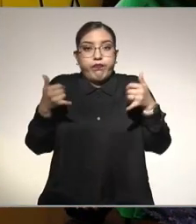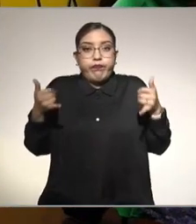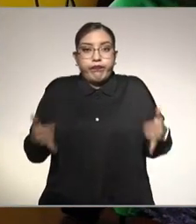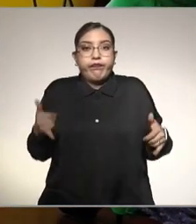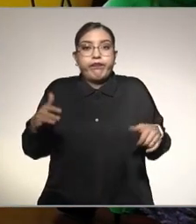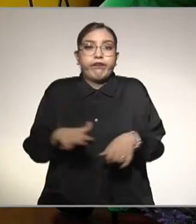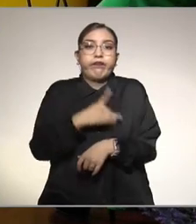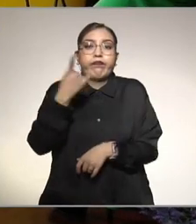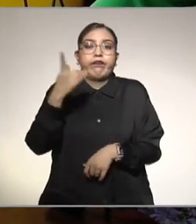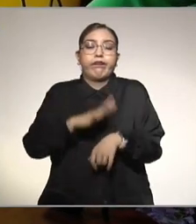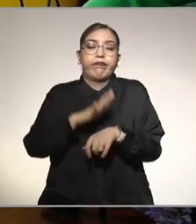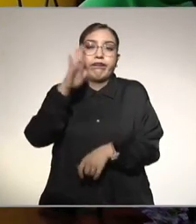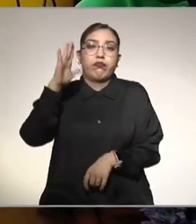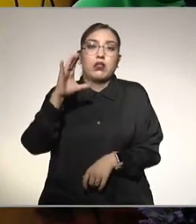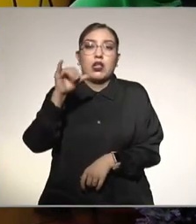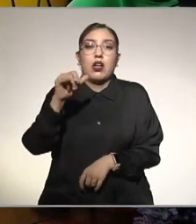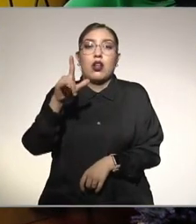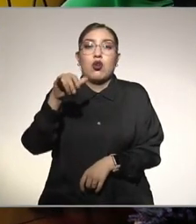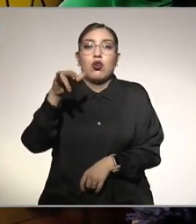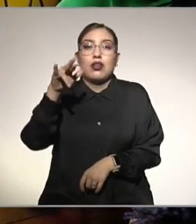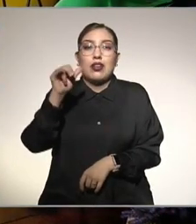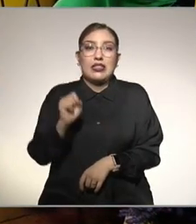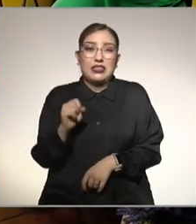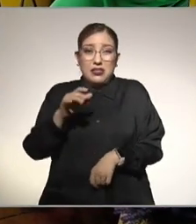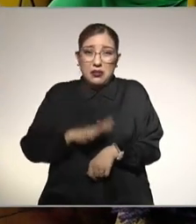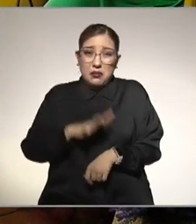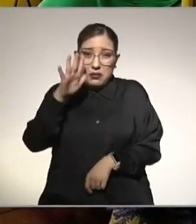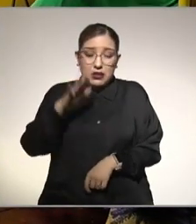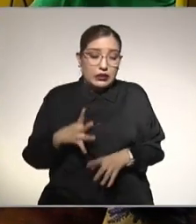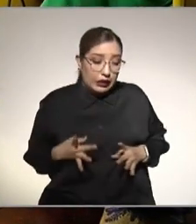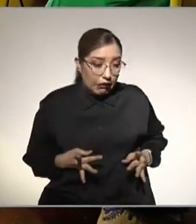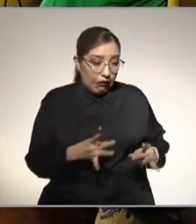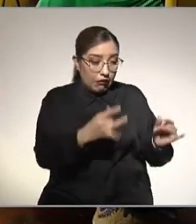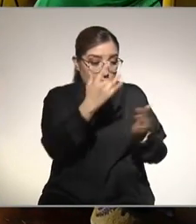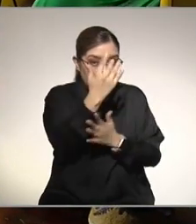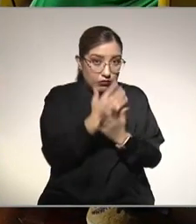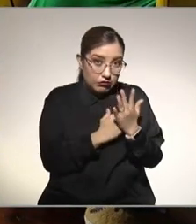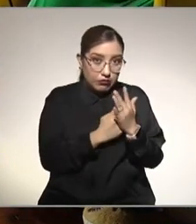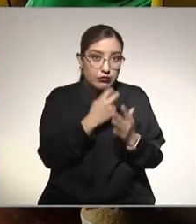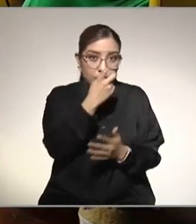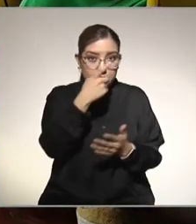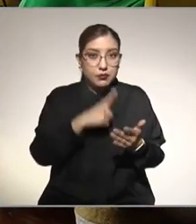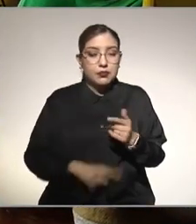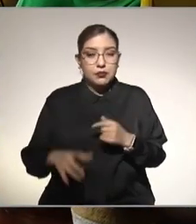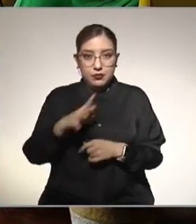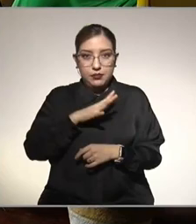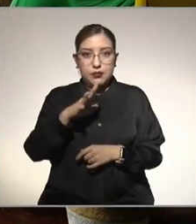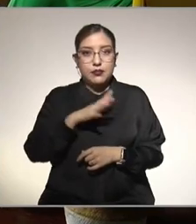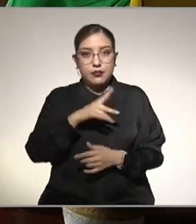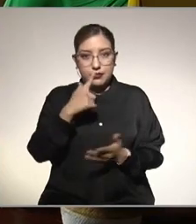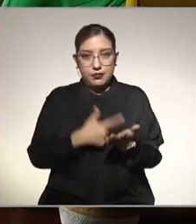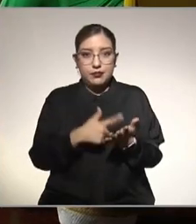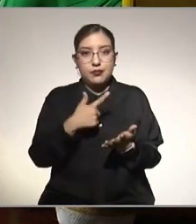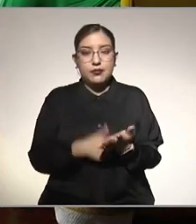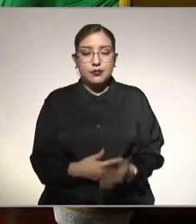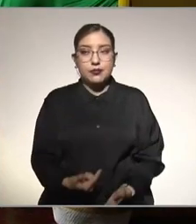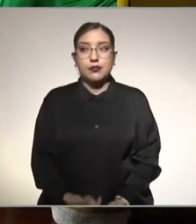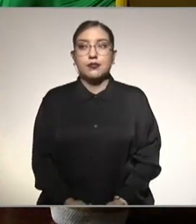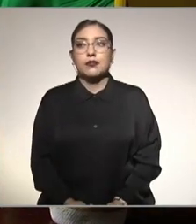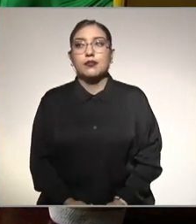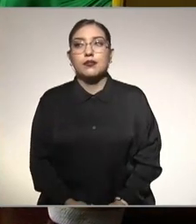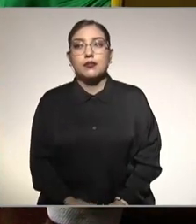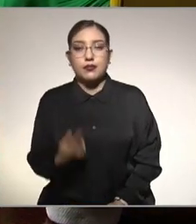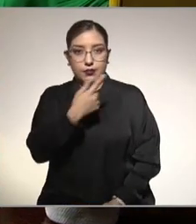calorías cuando la gente consume de más y gasta de menos se almacena la grasa. El doctor acaba de básicamente